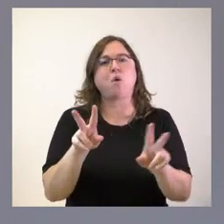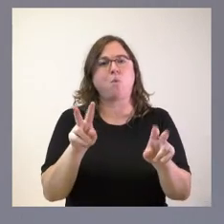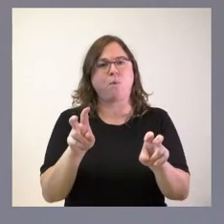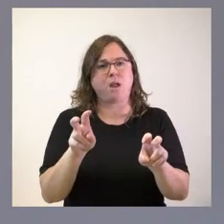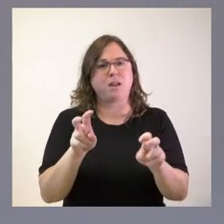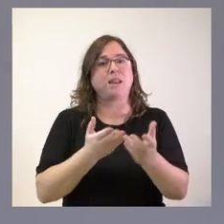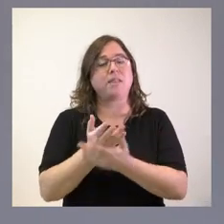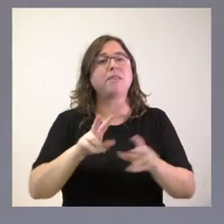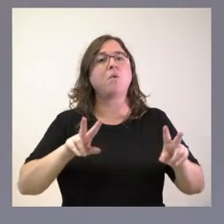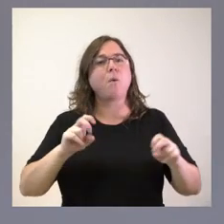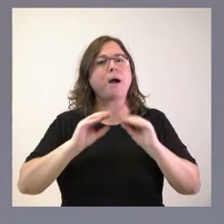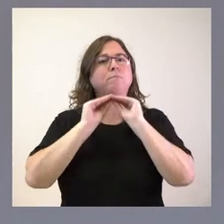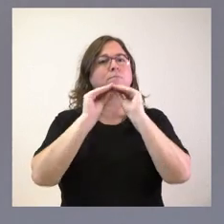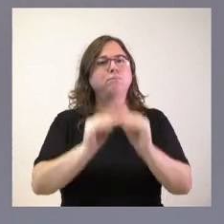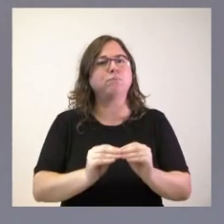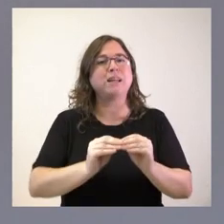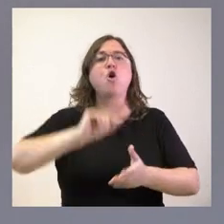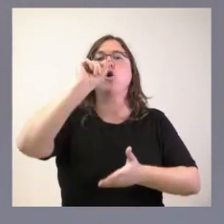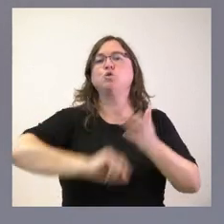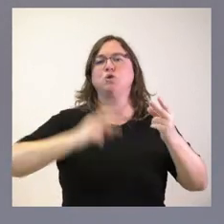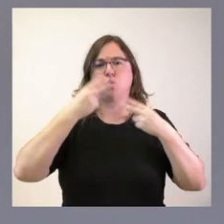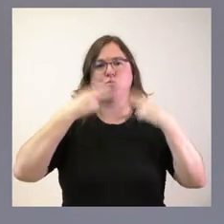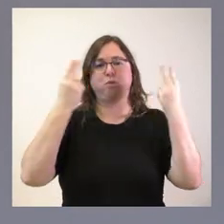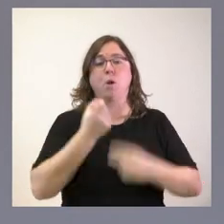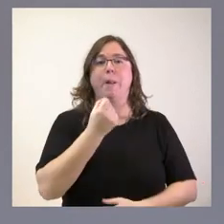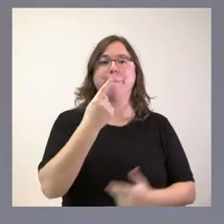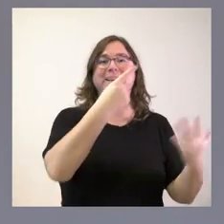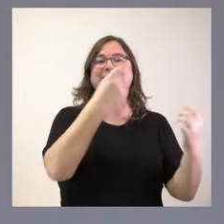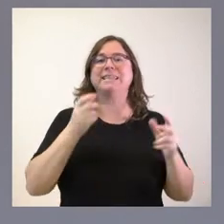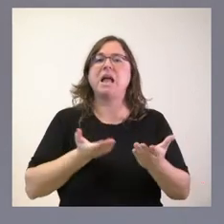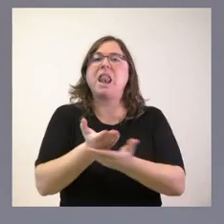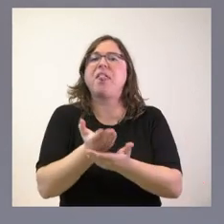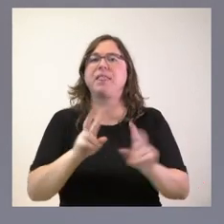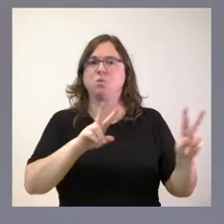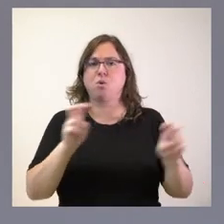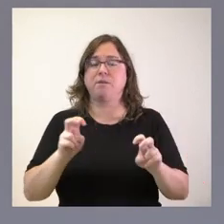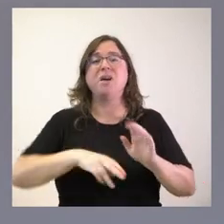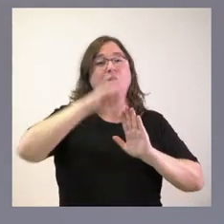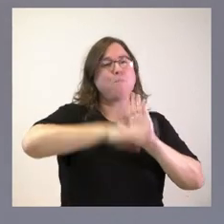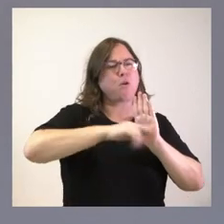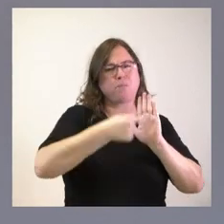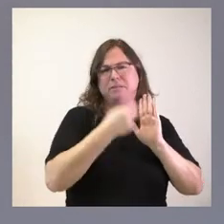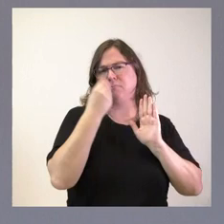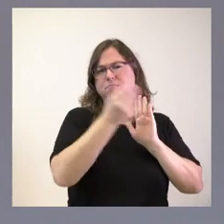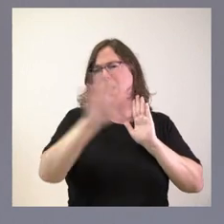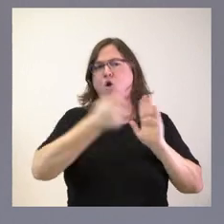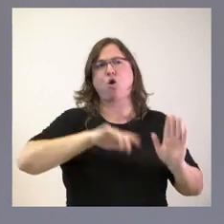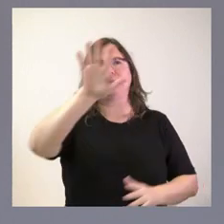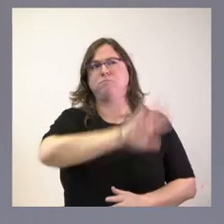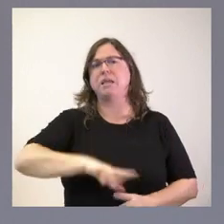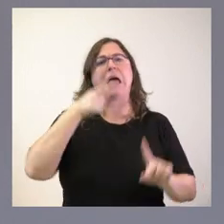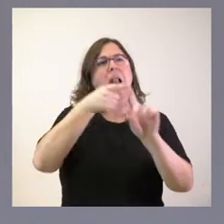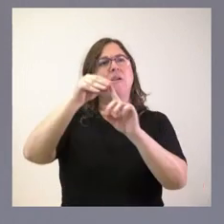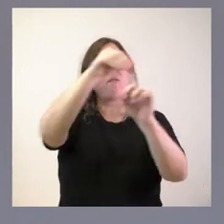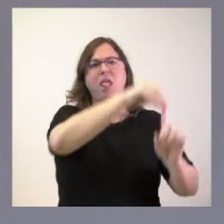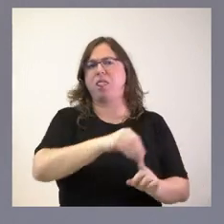la realización de contratos públicos. 1.600 nuevas licencias. Saben ustedes que este programa informático es el mejor de toda España. Es una referencia para el